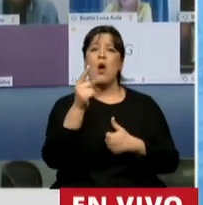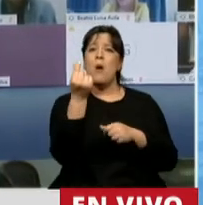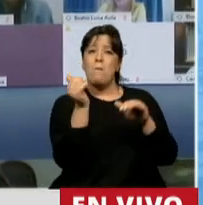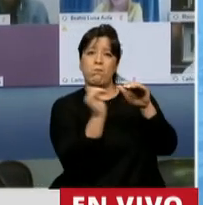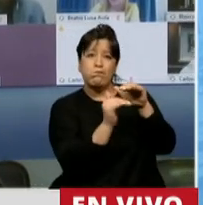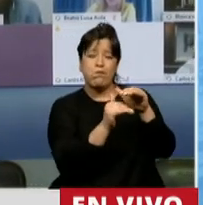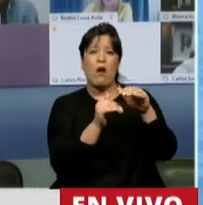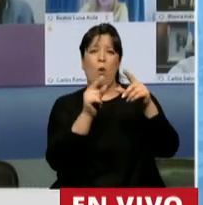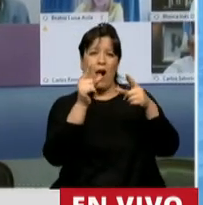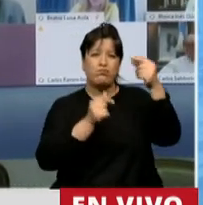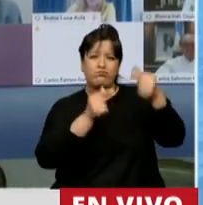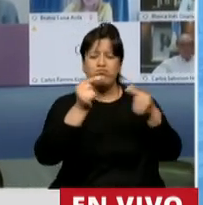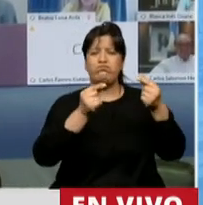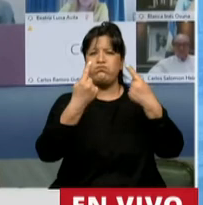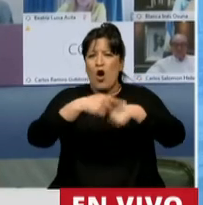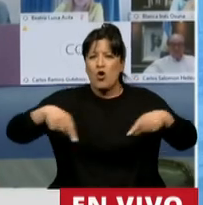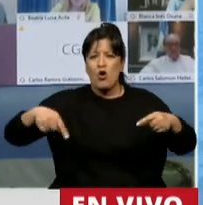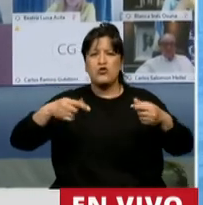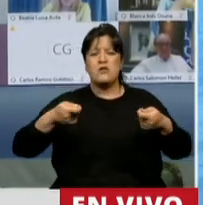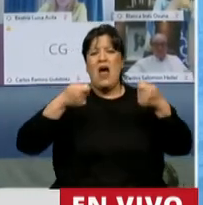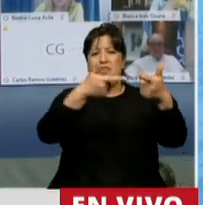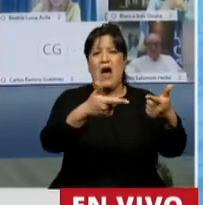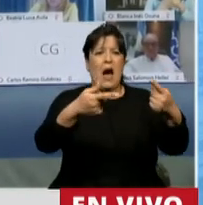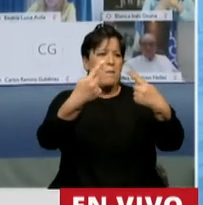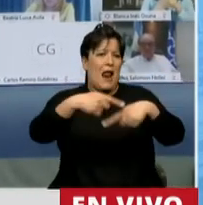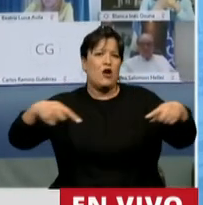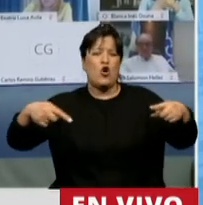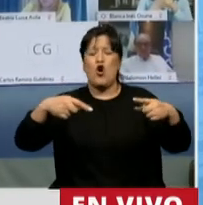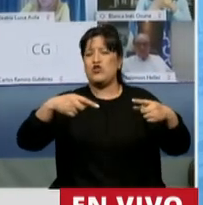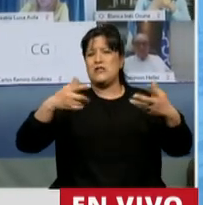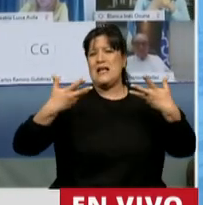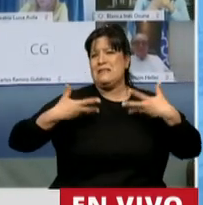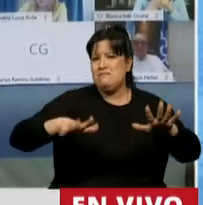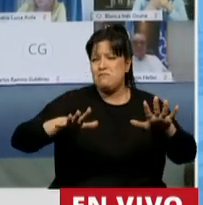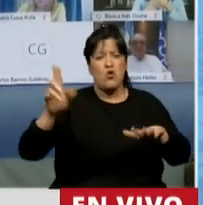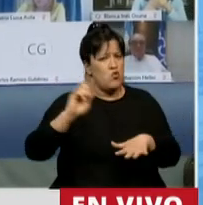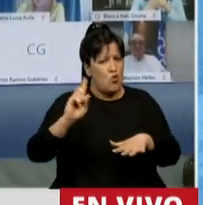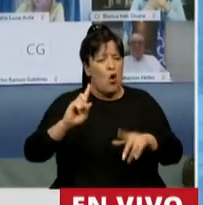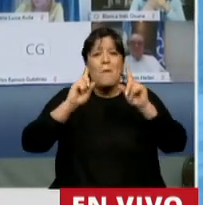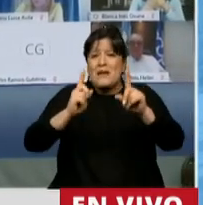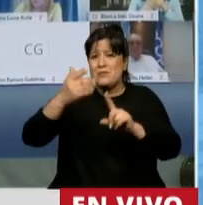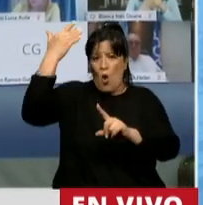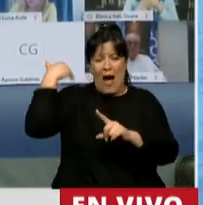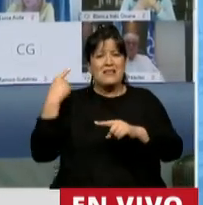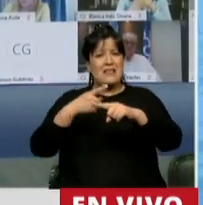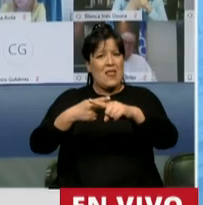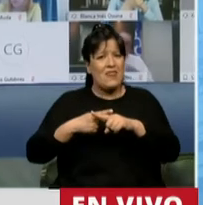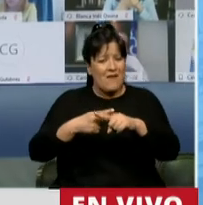liquidar stock para financiar flujos corrientes. Fue una reflexión que estuvo en el debate del año